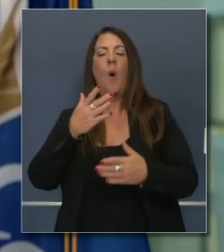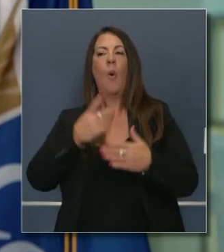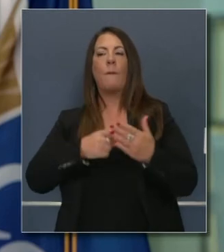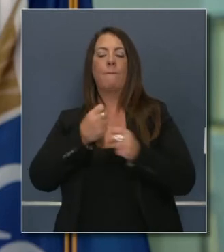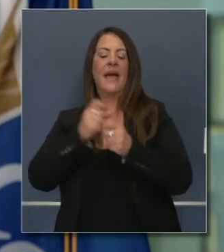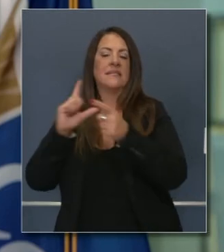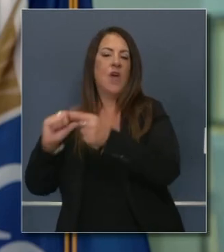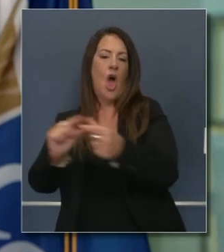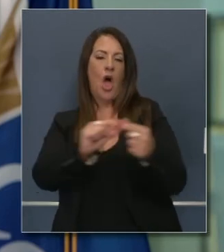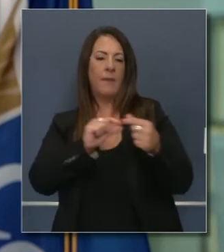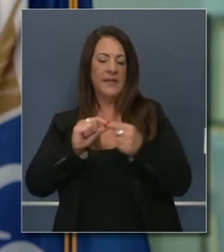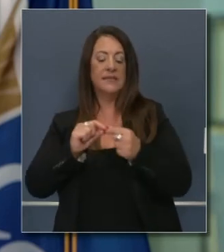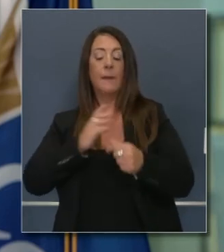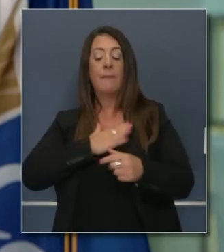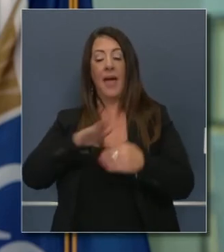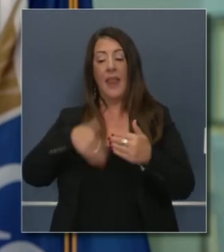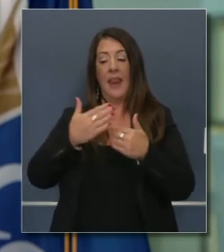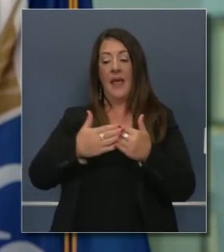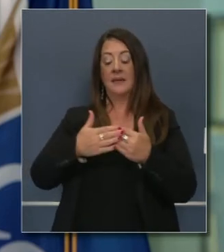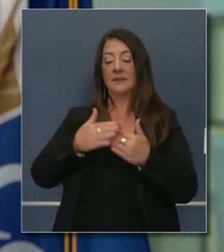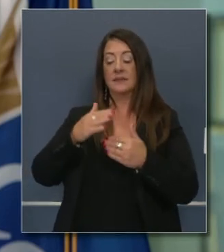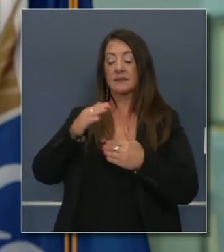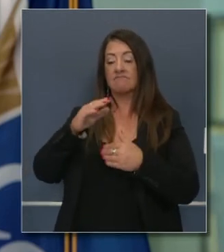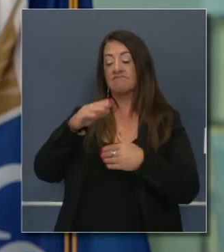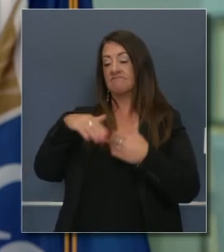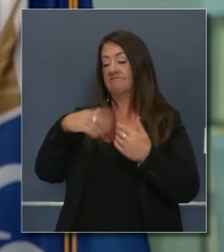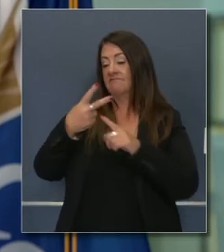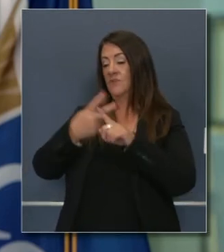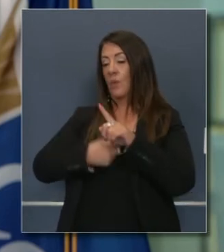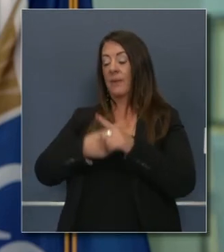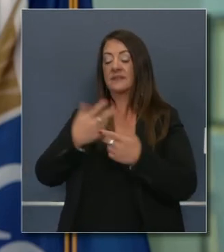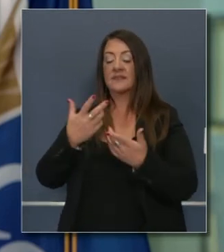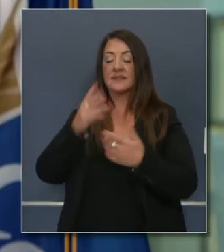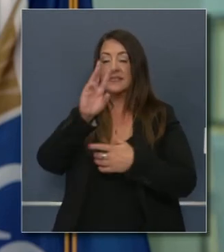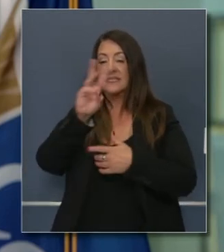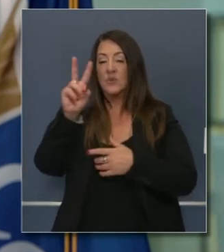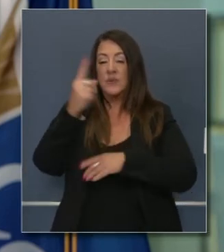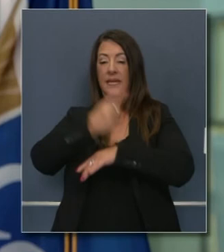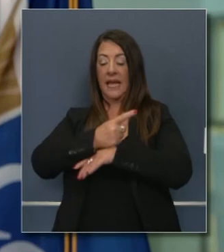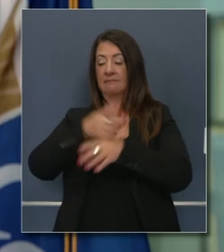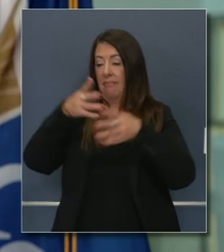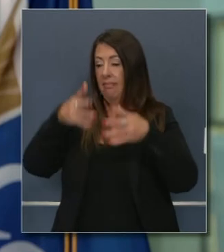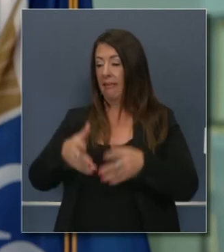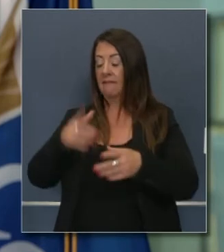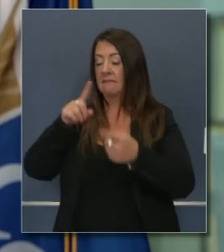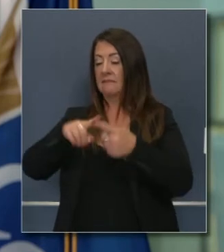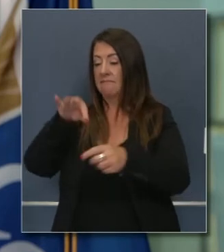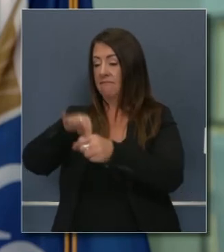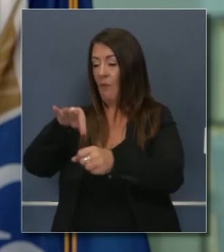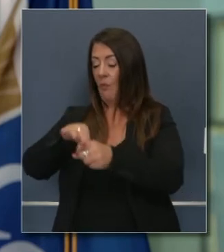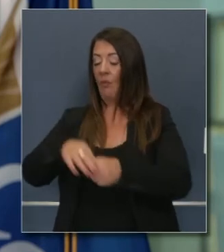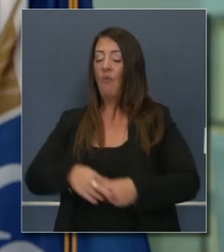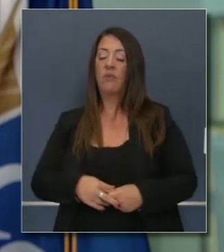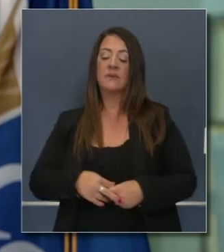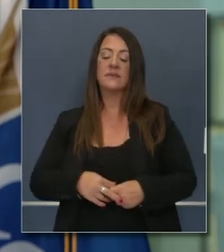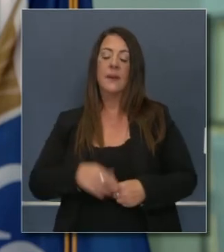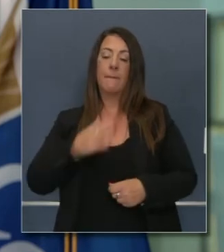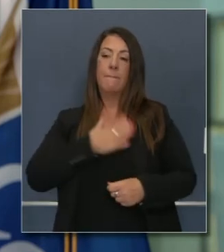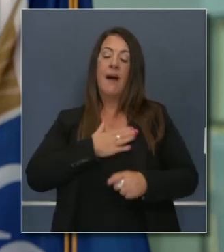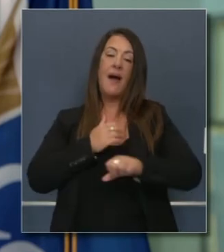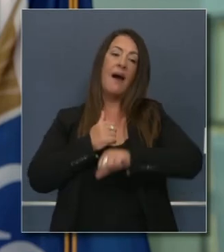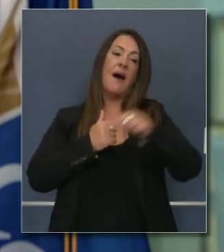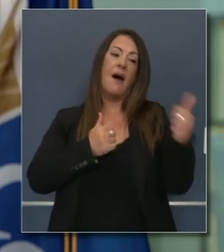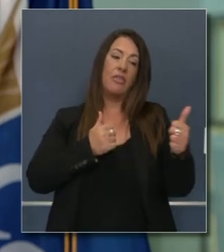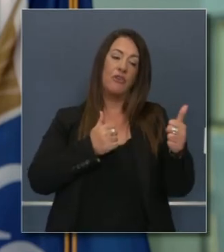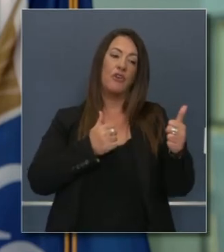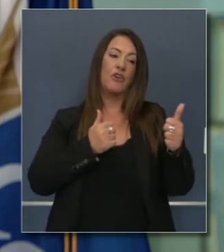con mi respuesta pero los últimos los próximos 62 días tristemente desde mi punto de vista humilde tal vez tendrán que